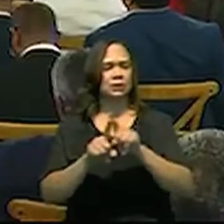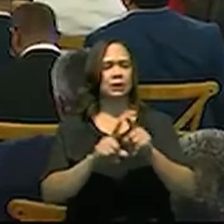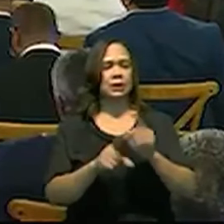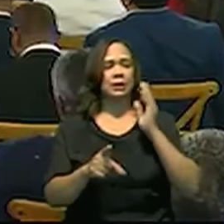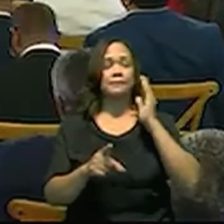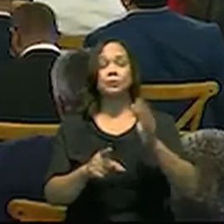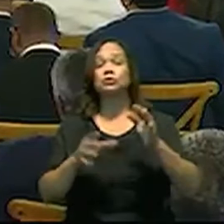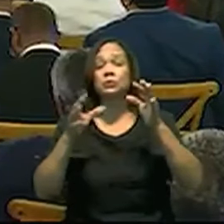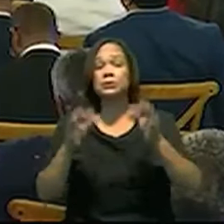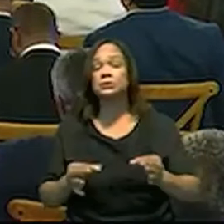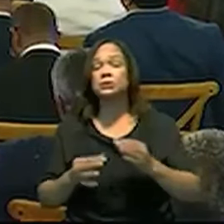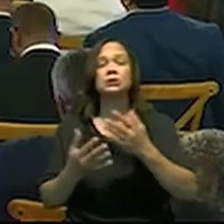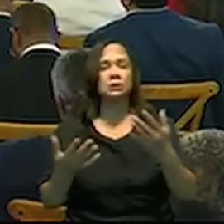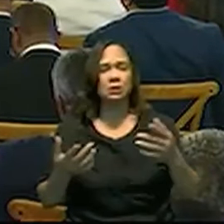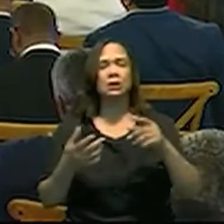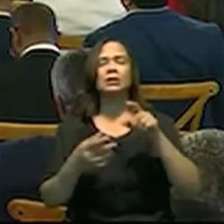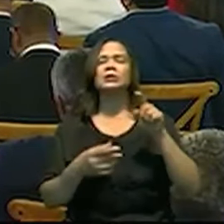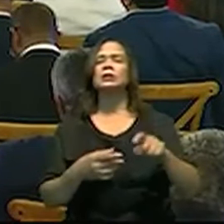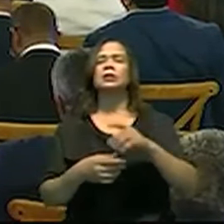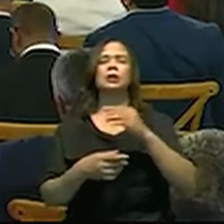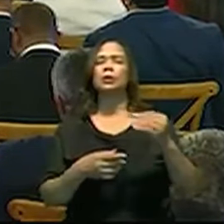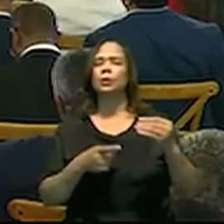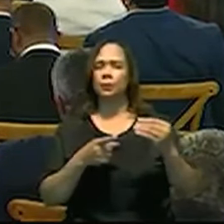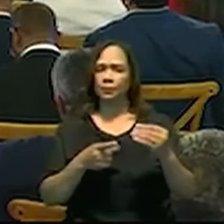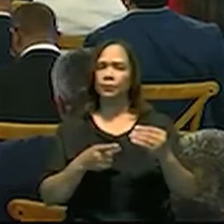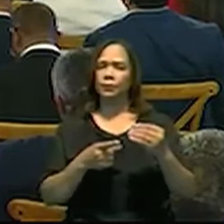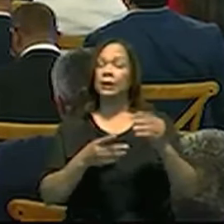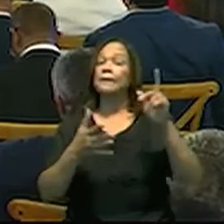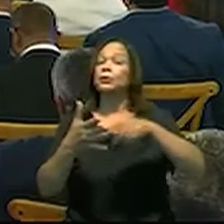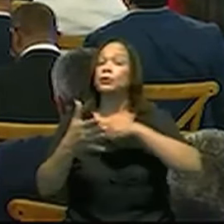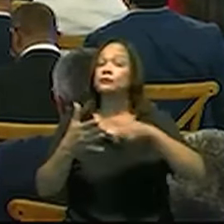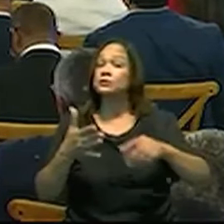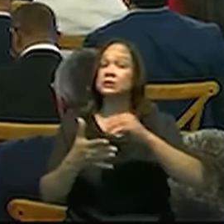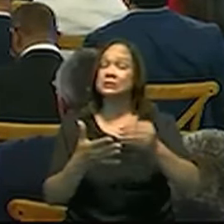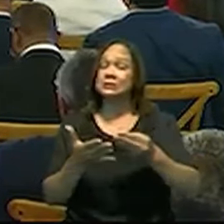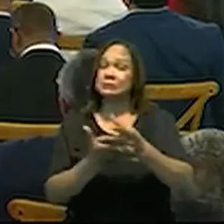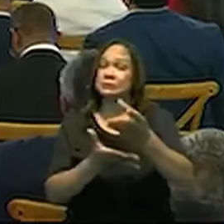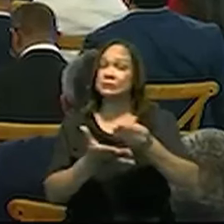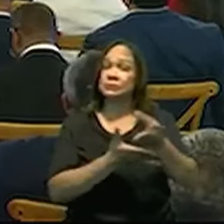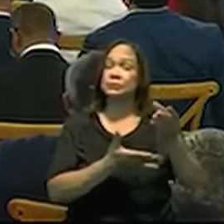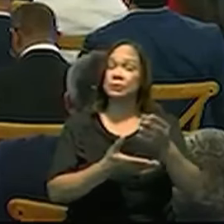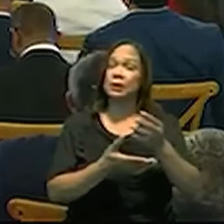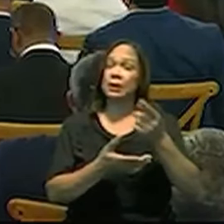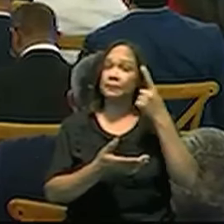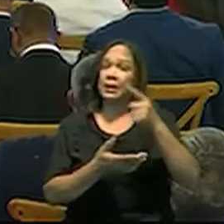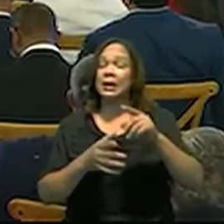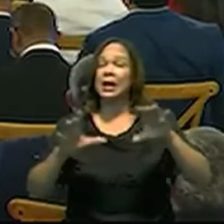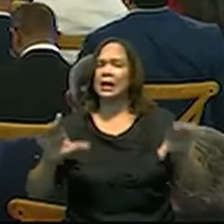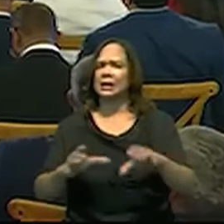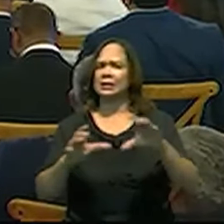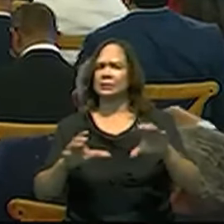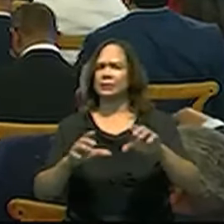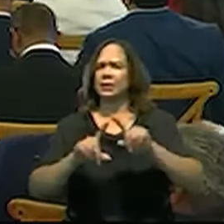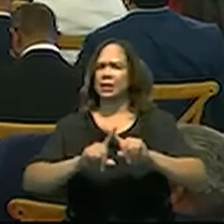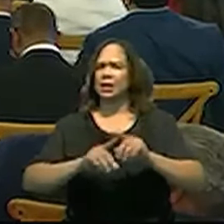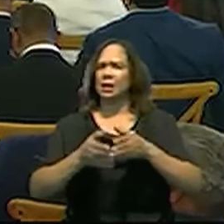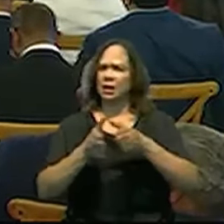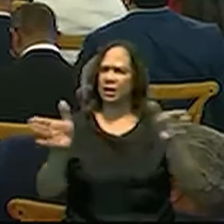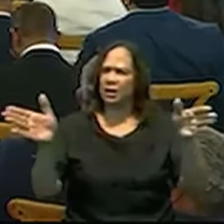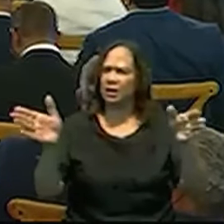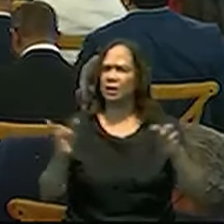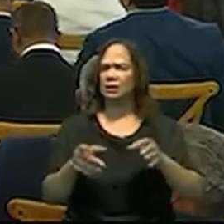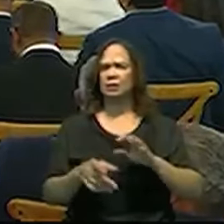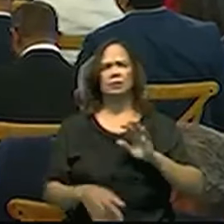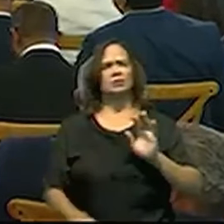próxima medida tiene que ver con la prohibición de gastos destinados a eventos generales. Se da,